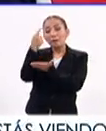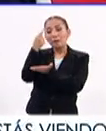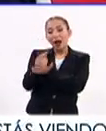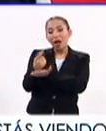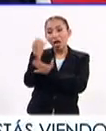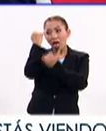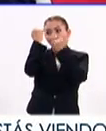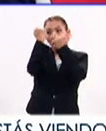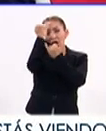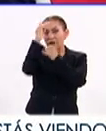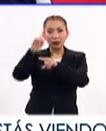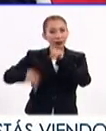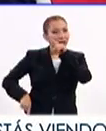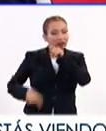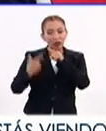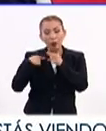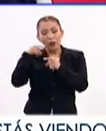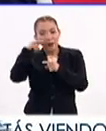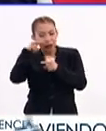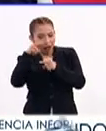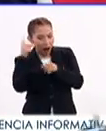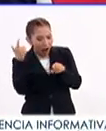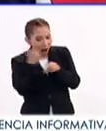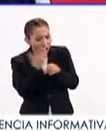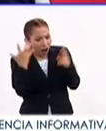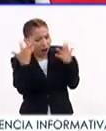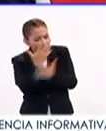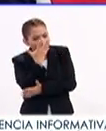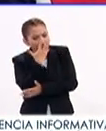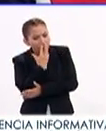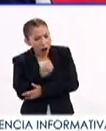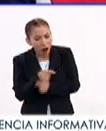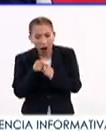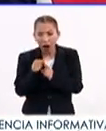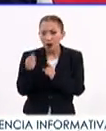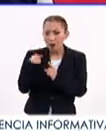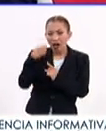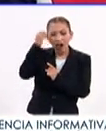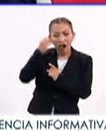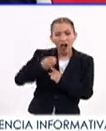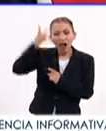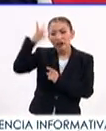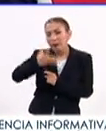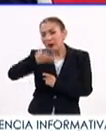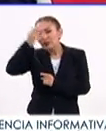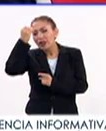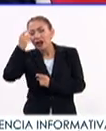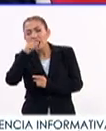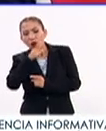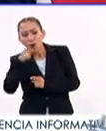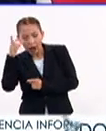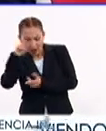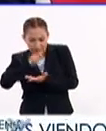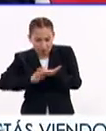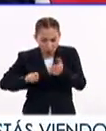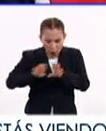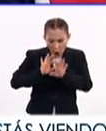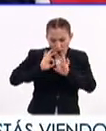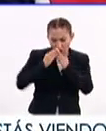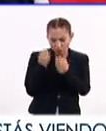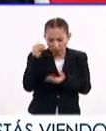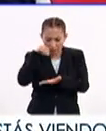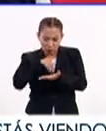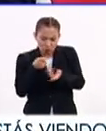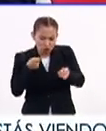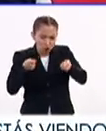esquemas, encontrar lo extraordinario en lo que nos rodea, a desaprender y reaprender a usar el lenguaje con